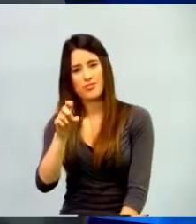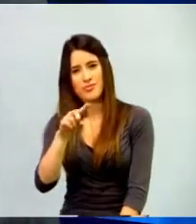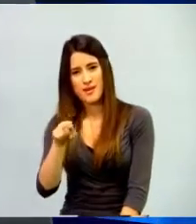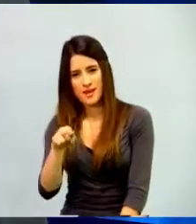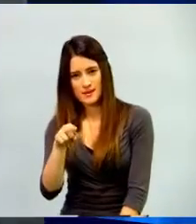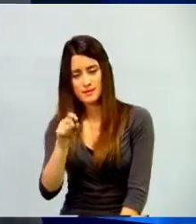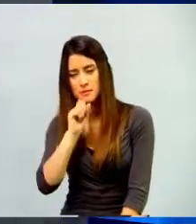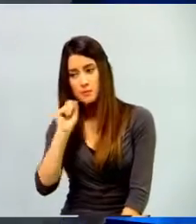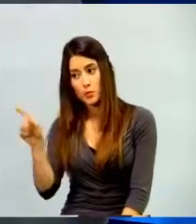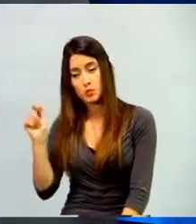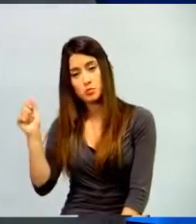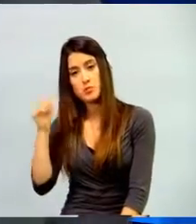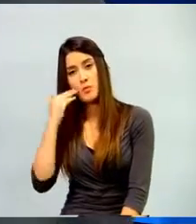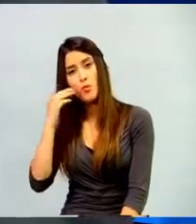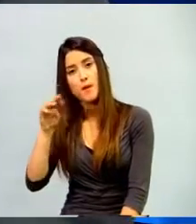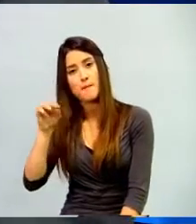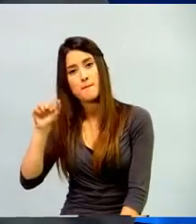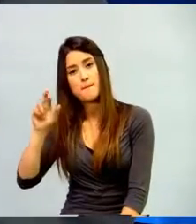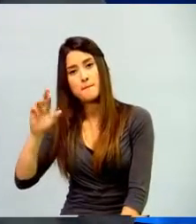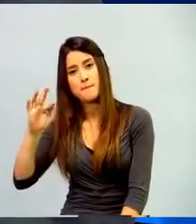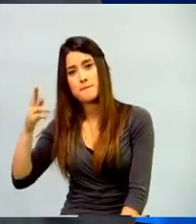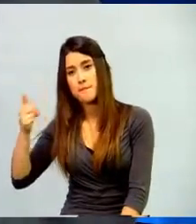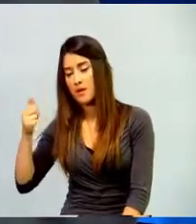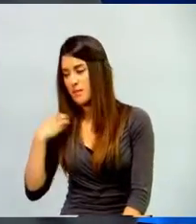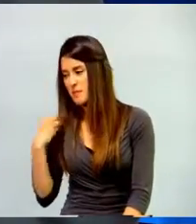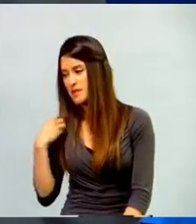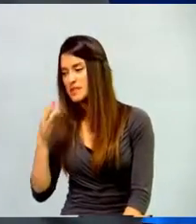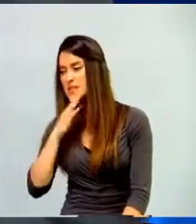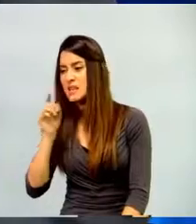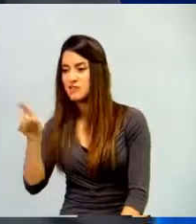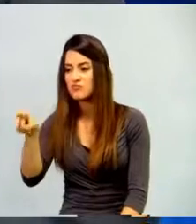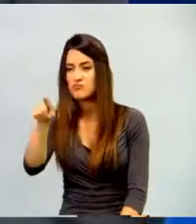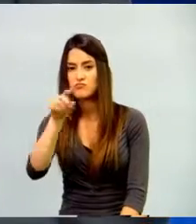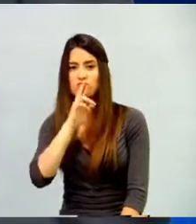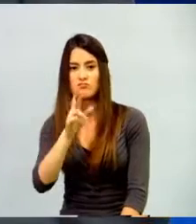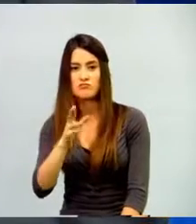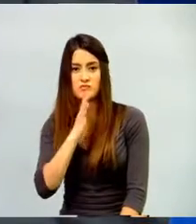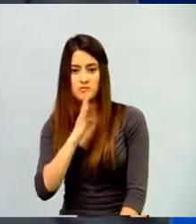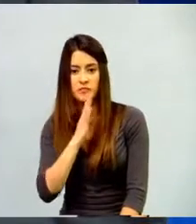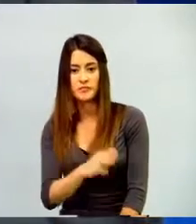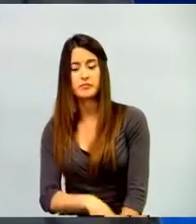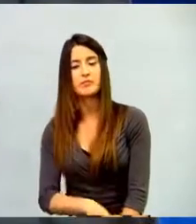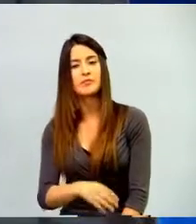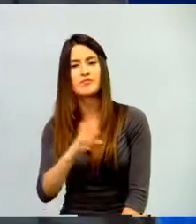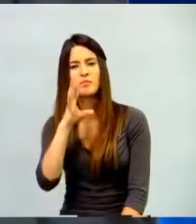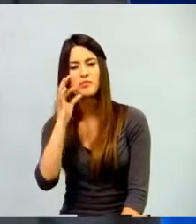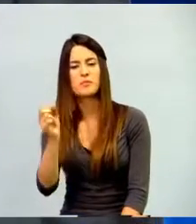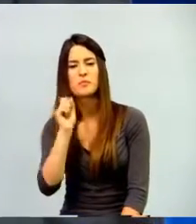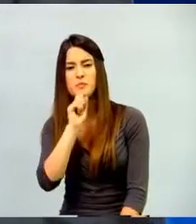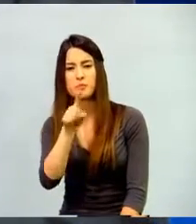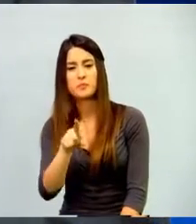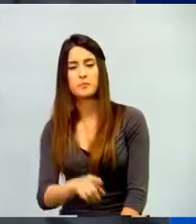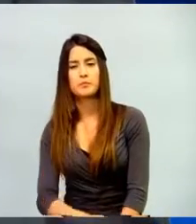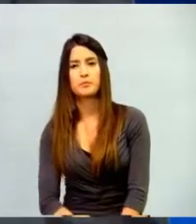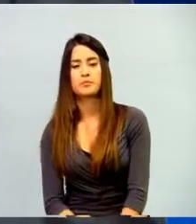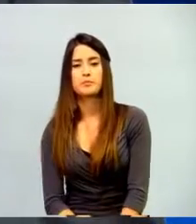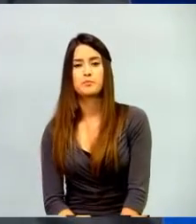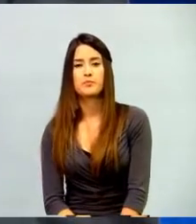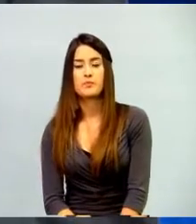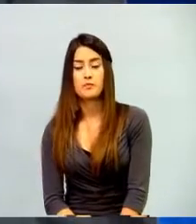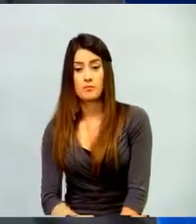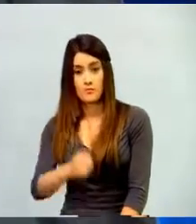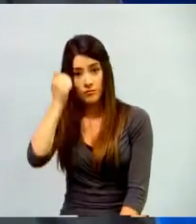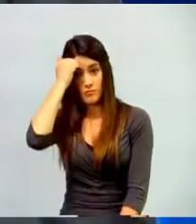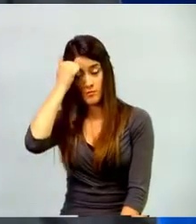Marta Patricia para que nos digas como quién nos puede ayudar a resolverla. Dice, ¿cómo hacemos los profes para alcanzar la